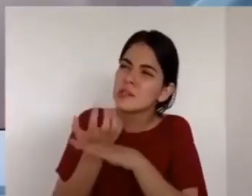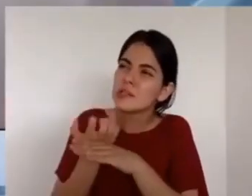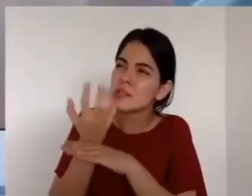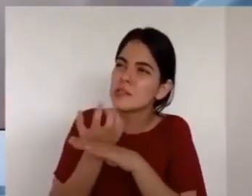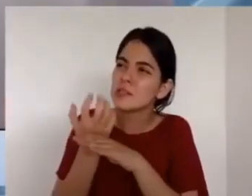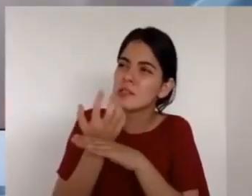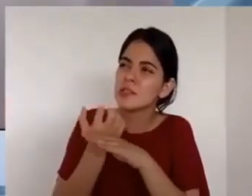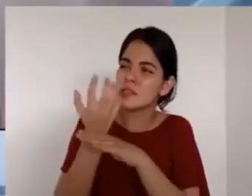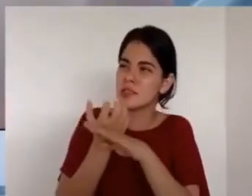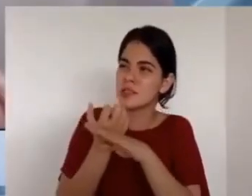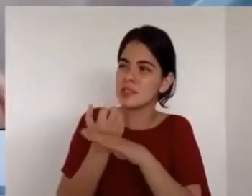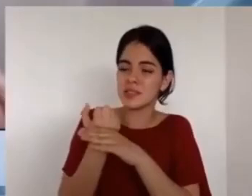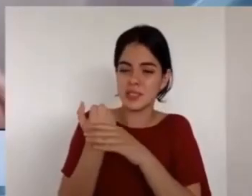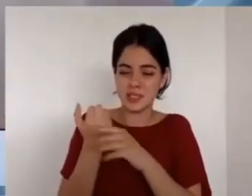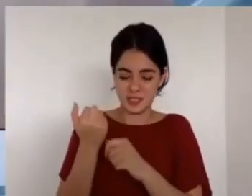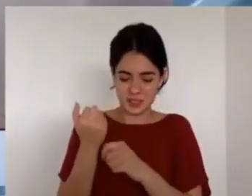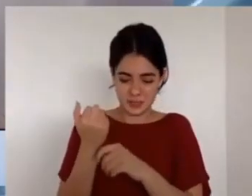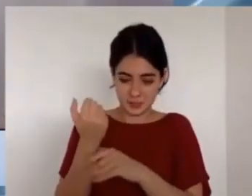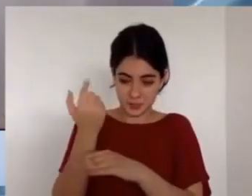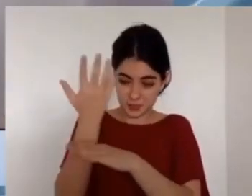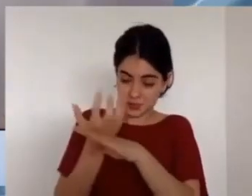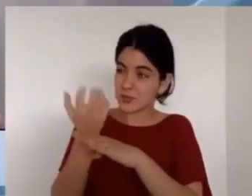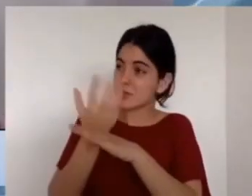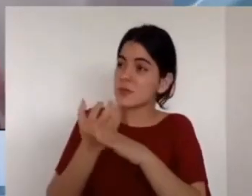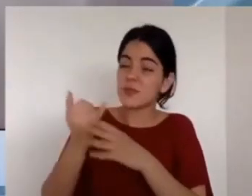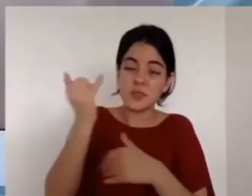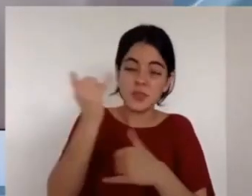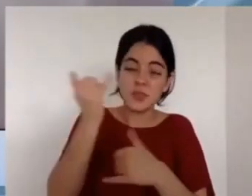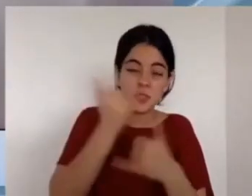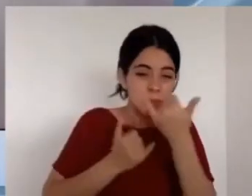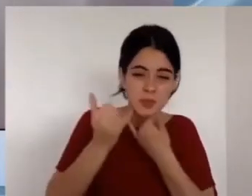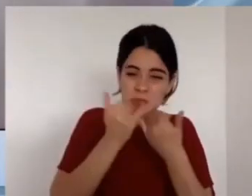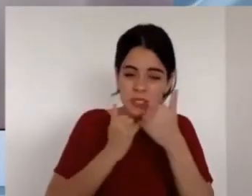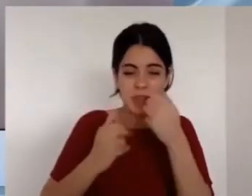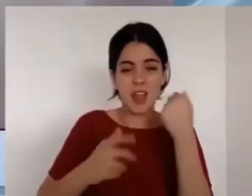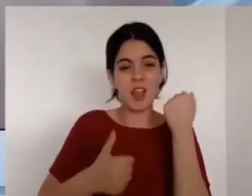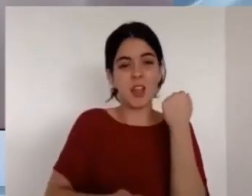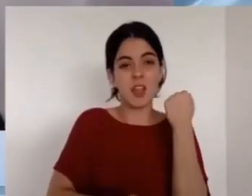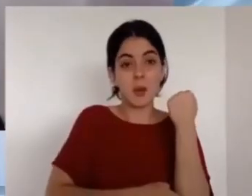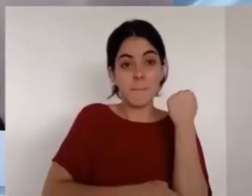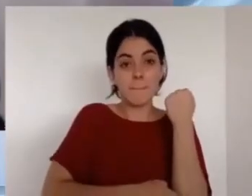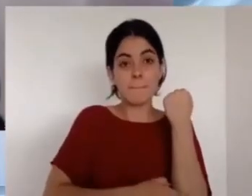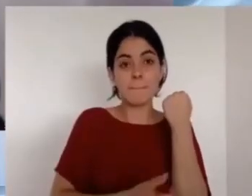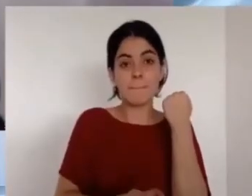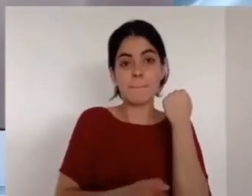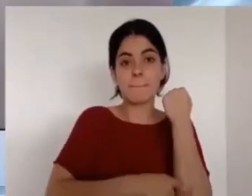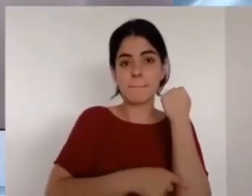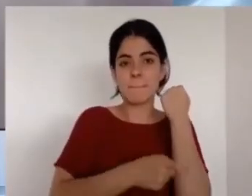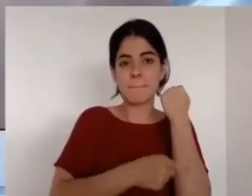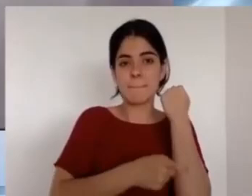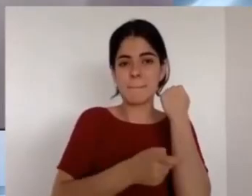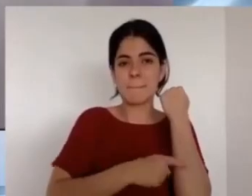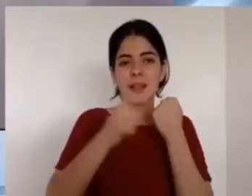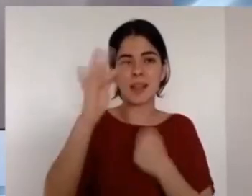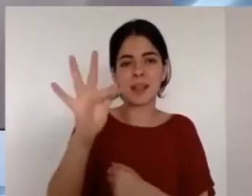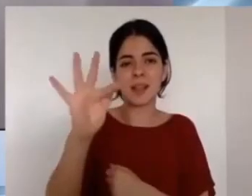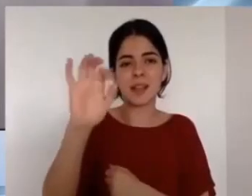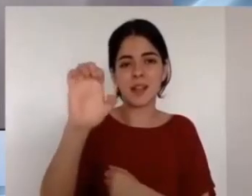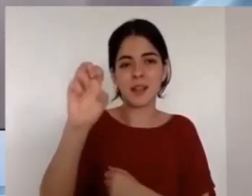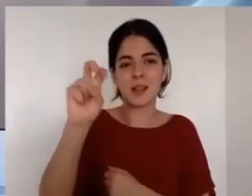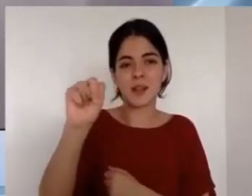refiere? ¿A qué malas y alusiones ese texto? Casi siempre pensamos en la tentación